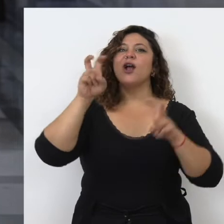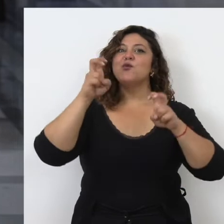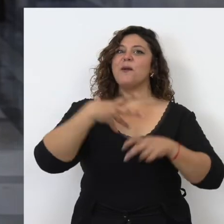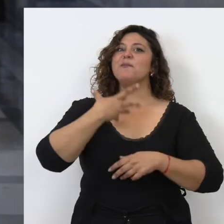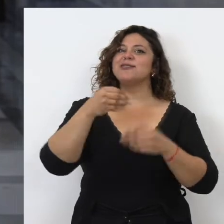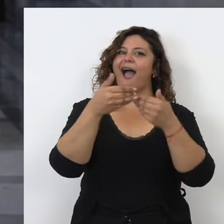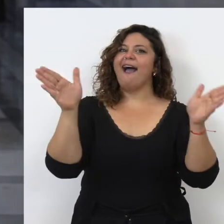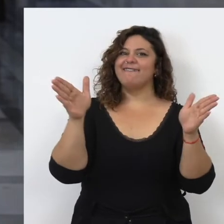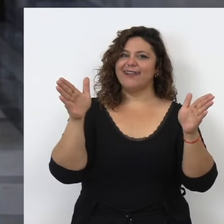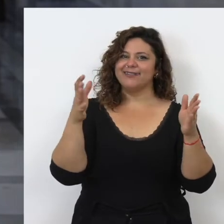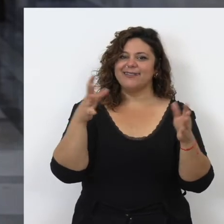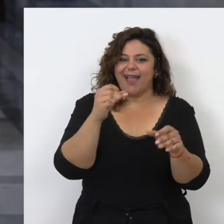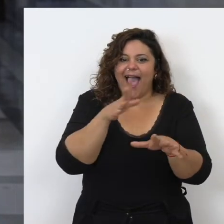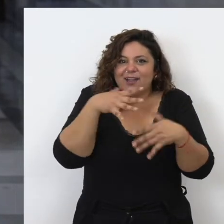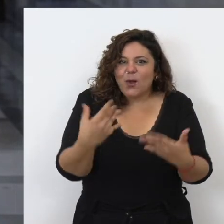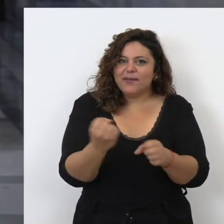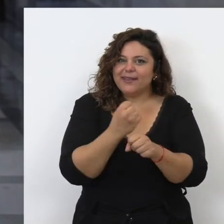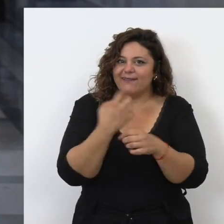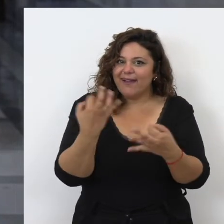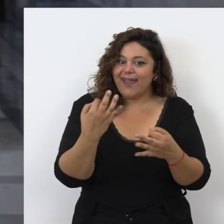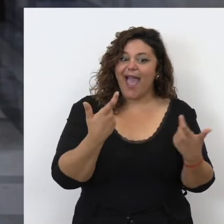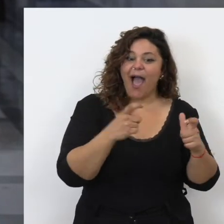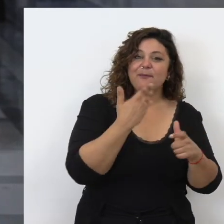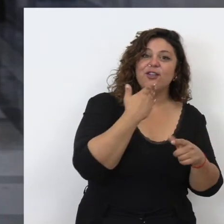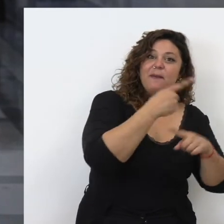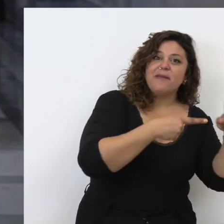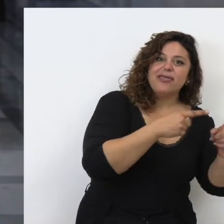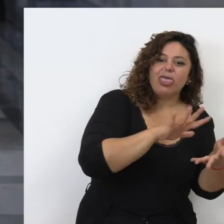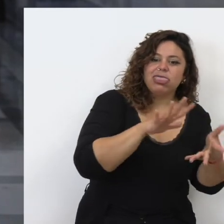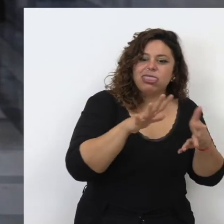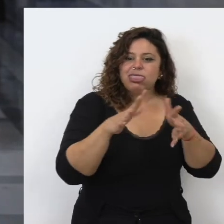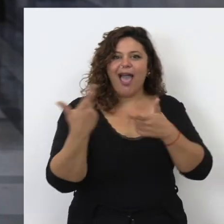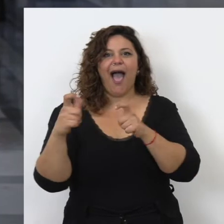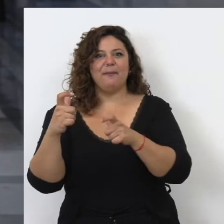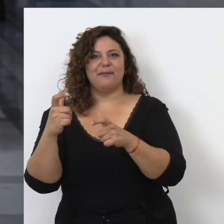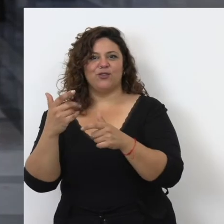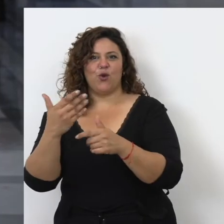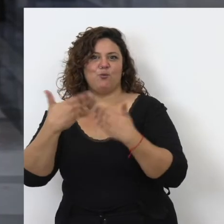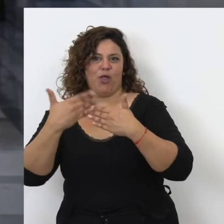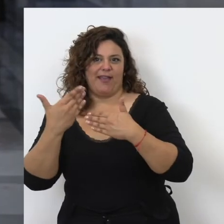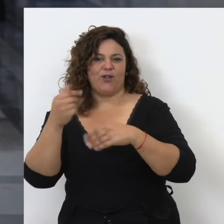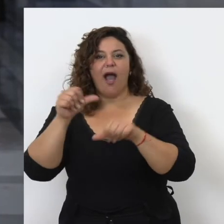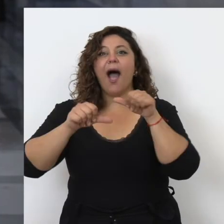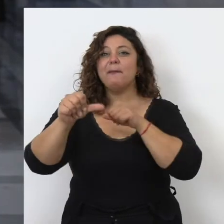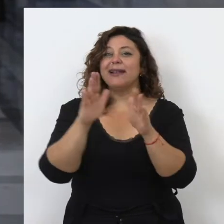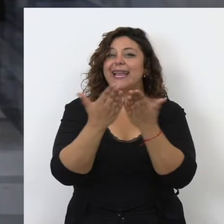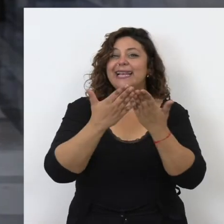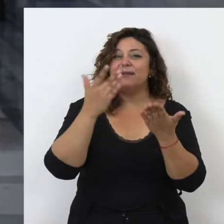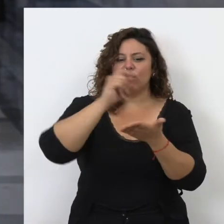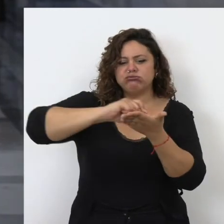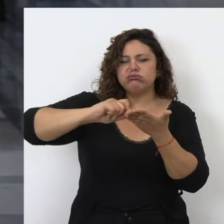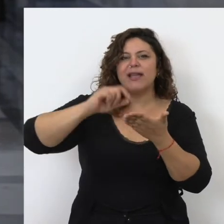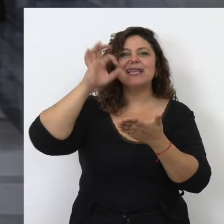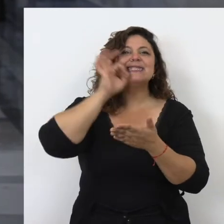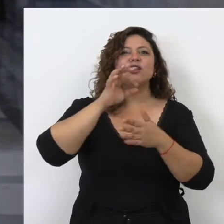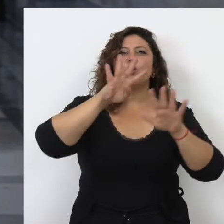abierto una nueva posibilidad que es lo que trabaja actualmente que es pasar del mundo medieval al mundo moderno. A partir de una obra escrita en